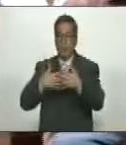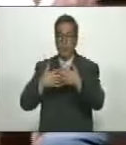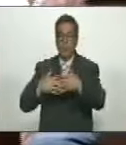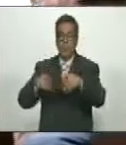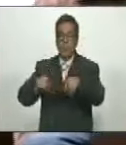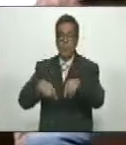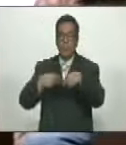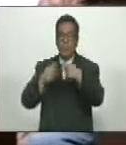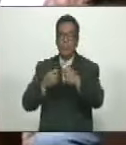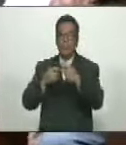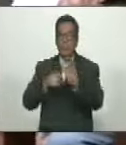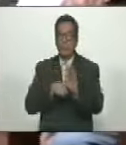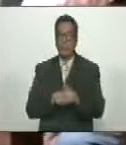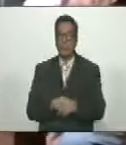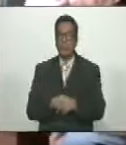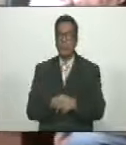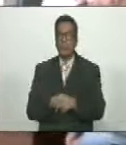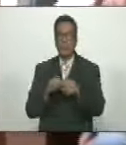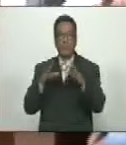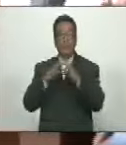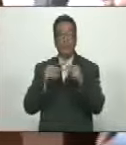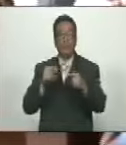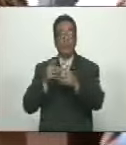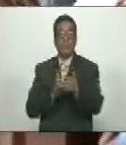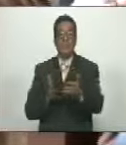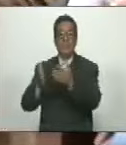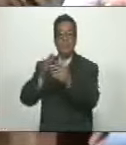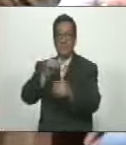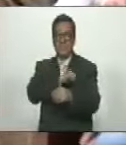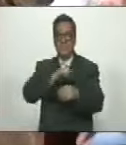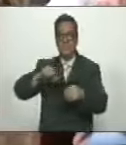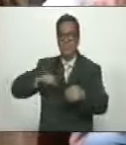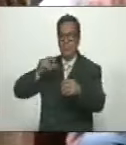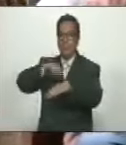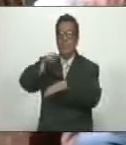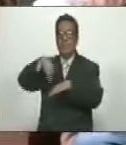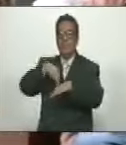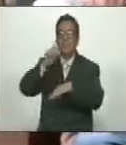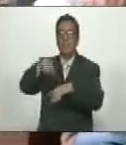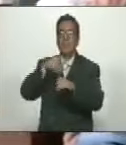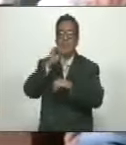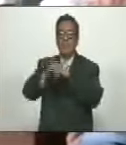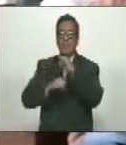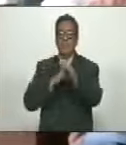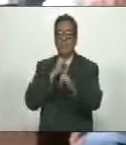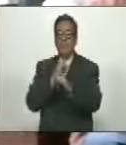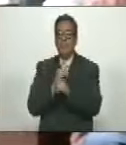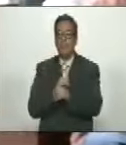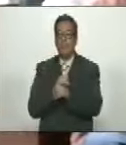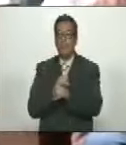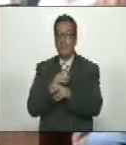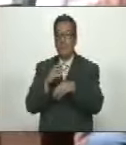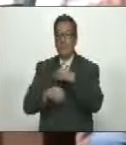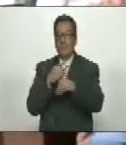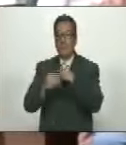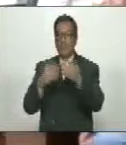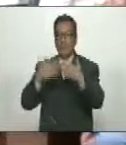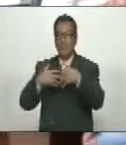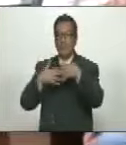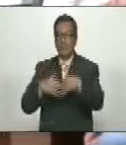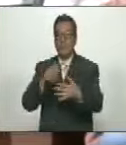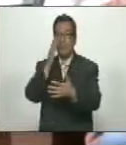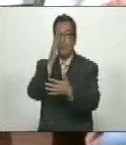y le propuso a todos los sectores privados tanto nacionales como internacionales constituir empresas